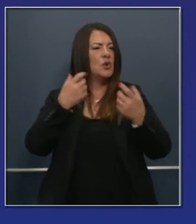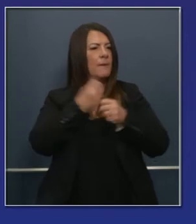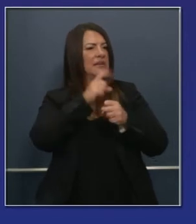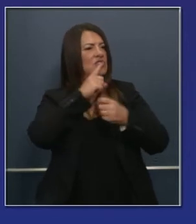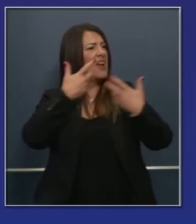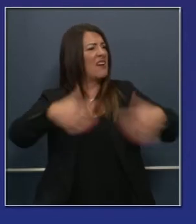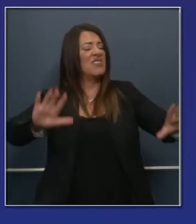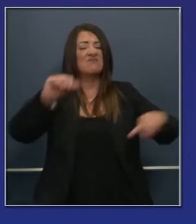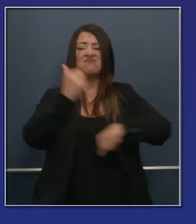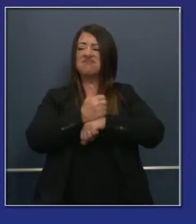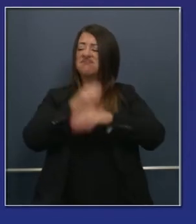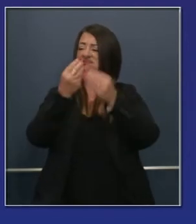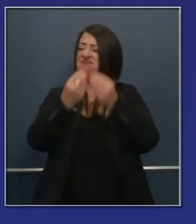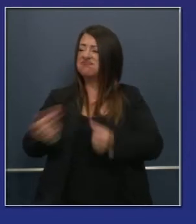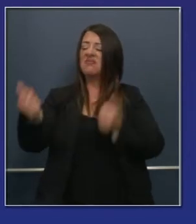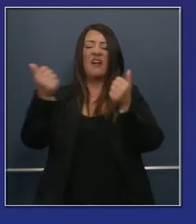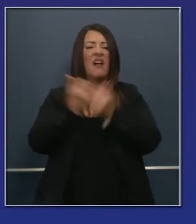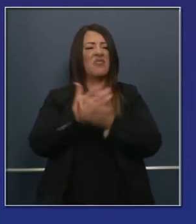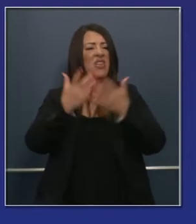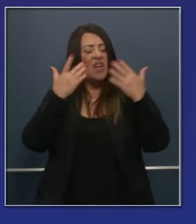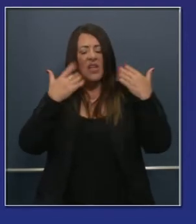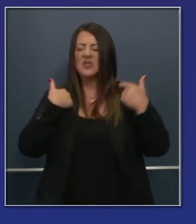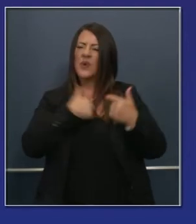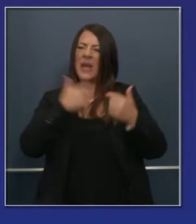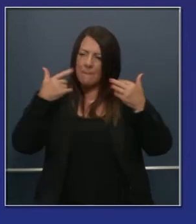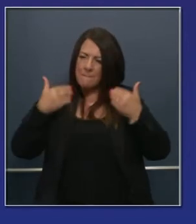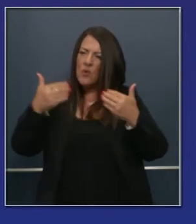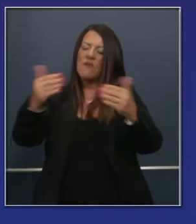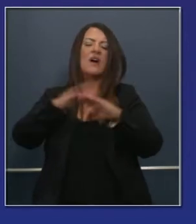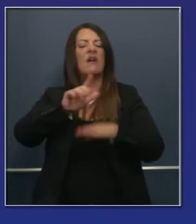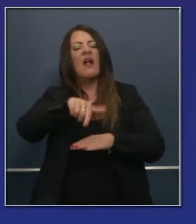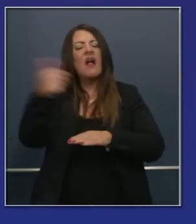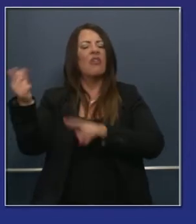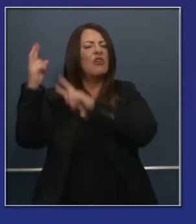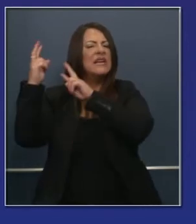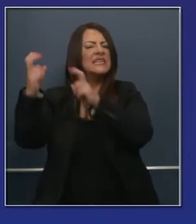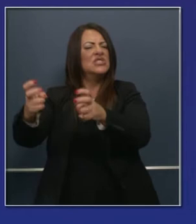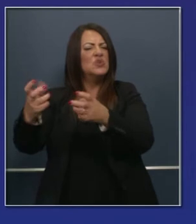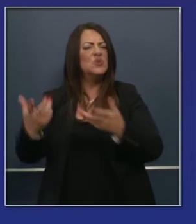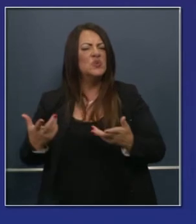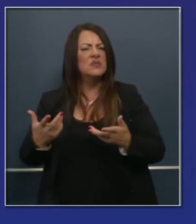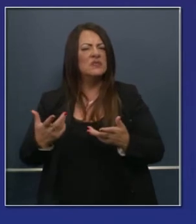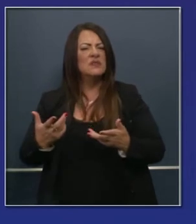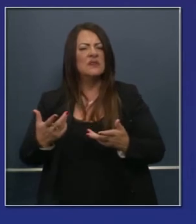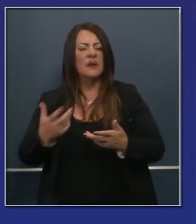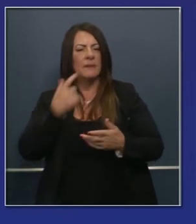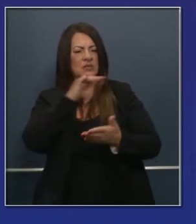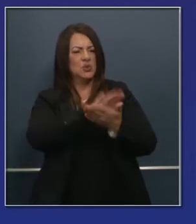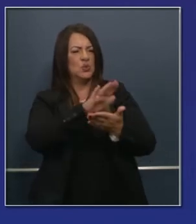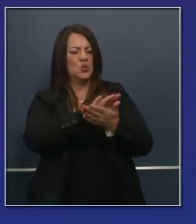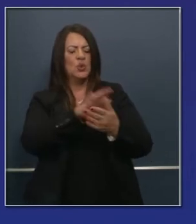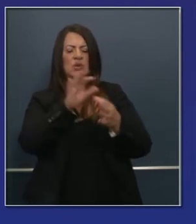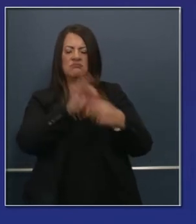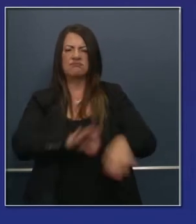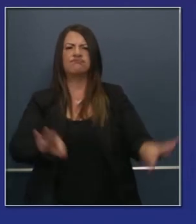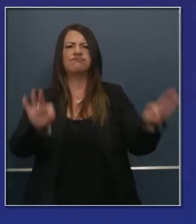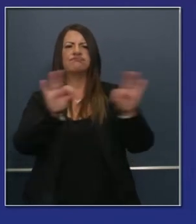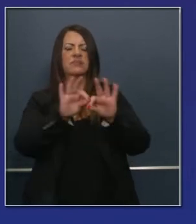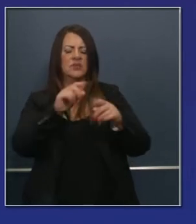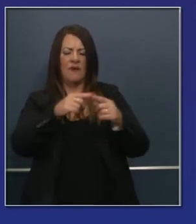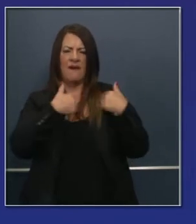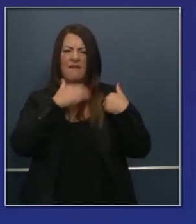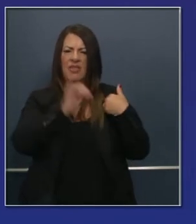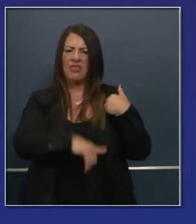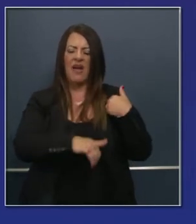de eso y tener una brecha digital en el espejo retrovisor, olvidarlo, dejarlo atrás. También